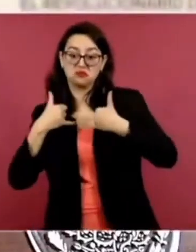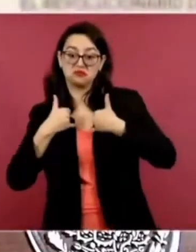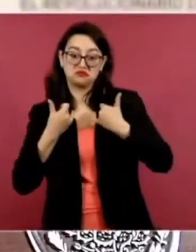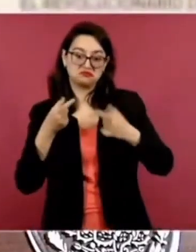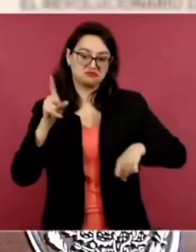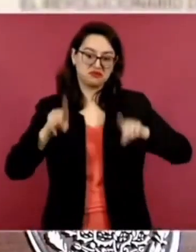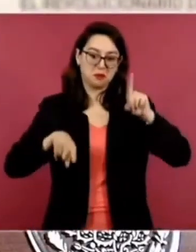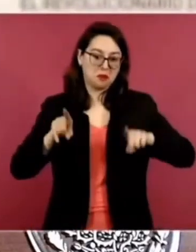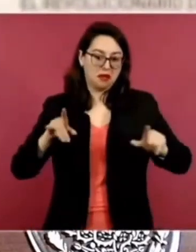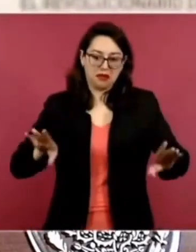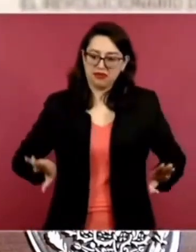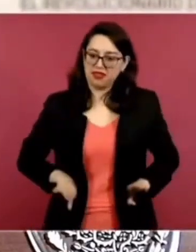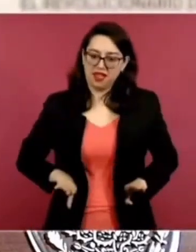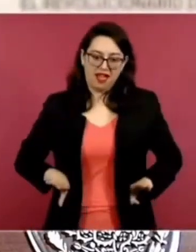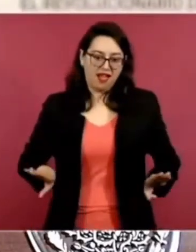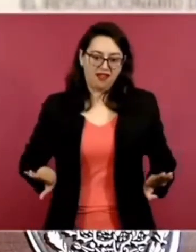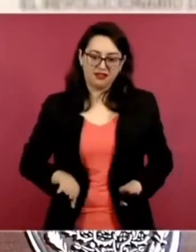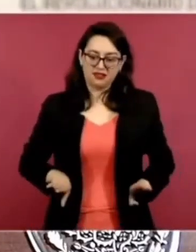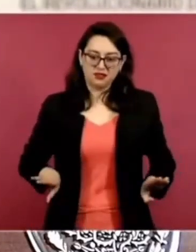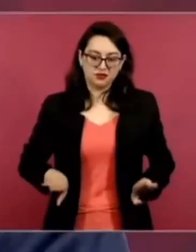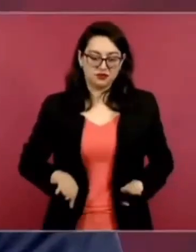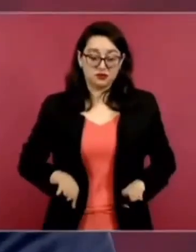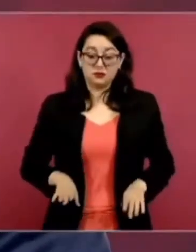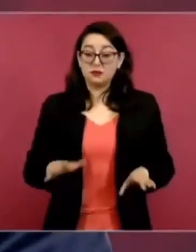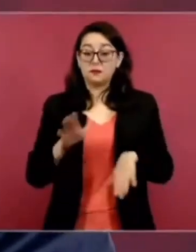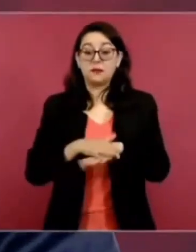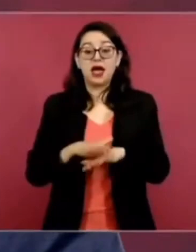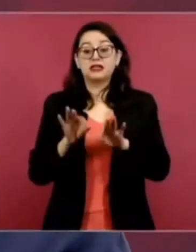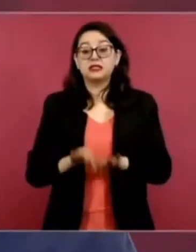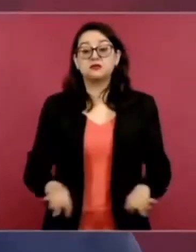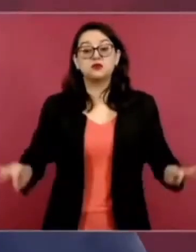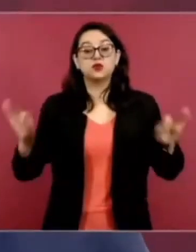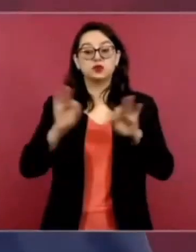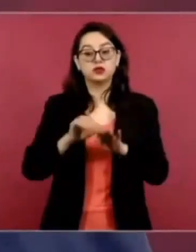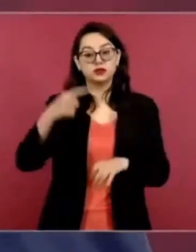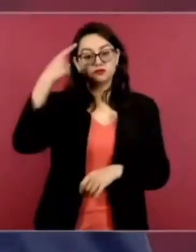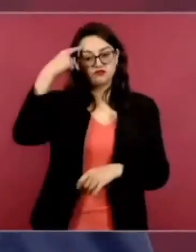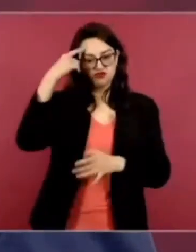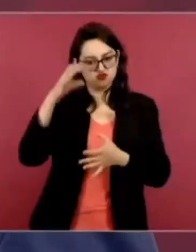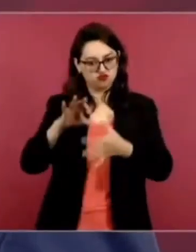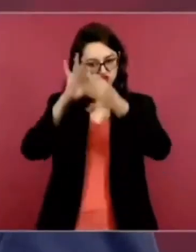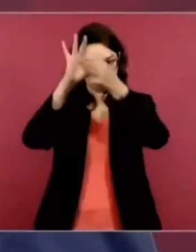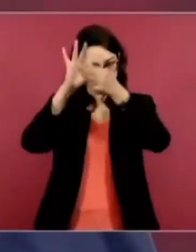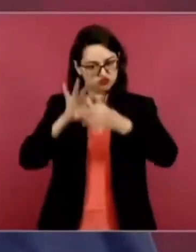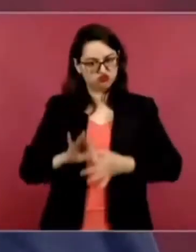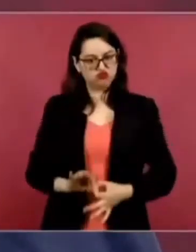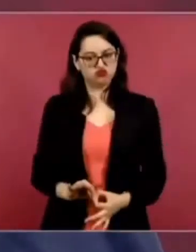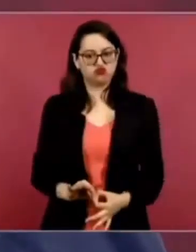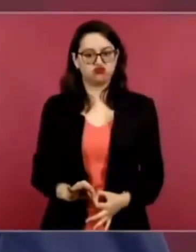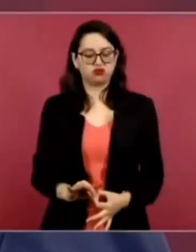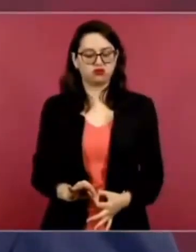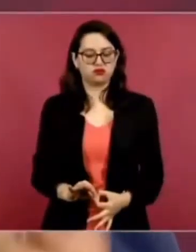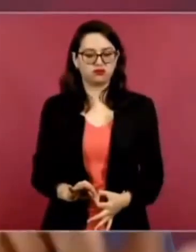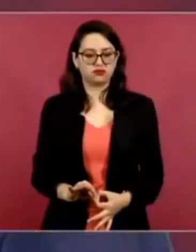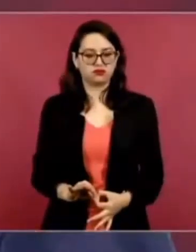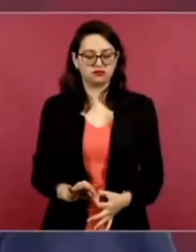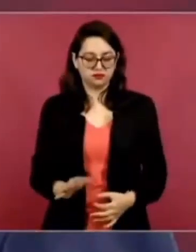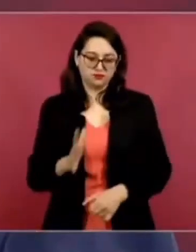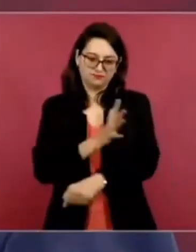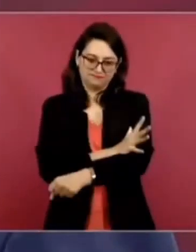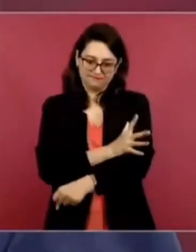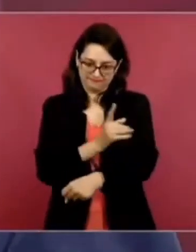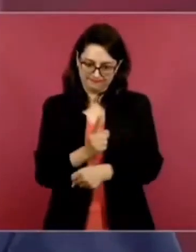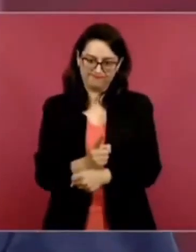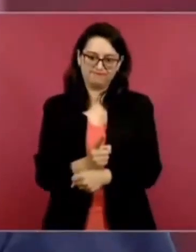Lo más importante es ser consecuente. Eso es lo más importante. Y honesto.